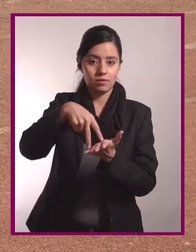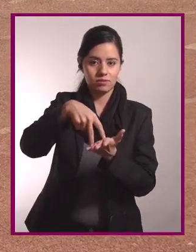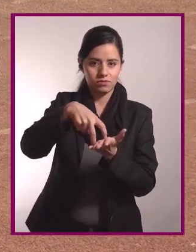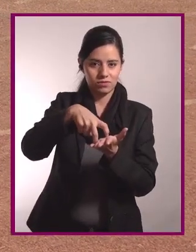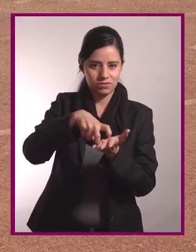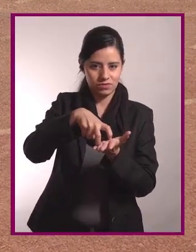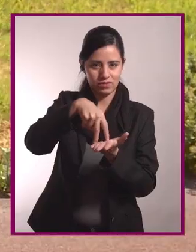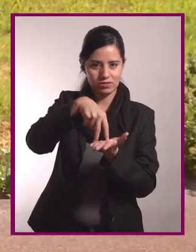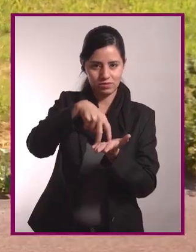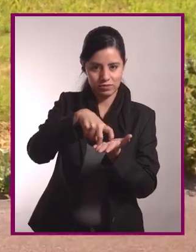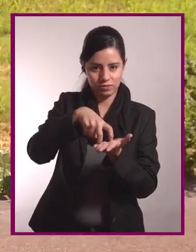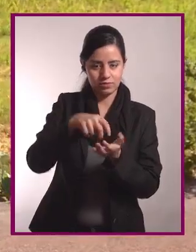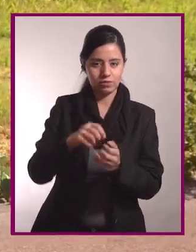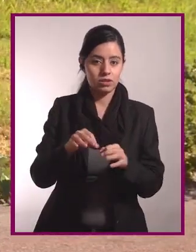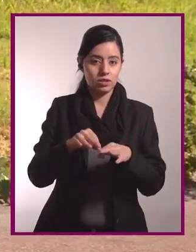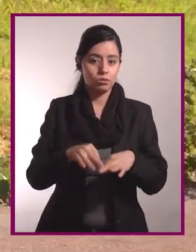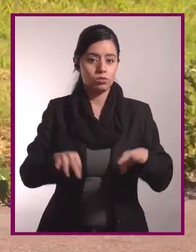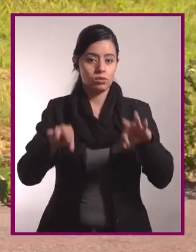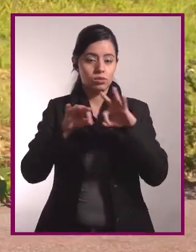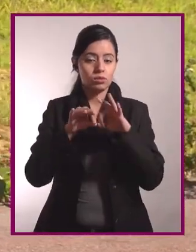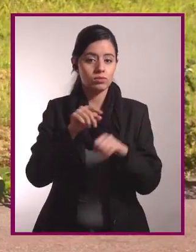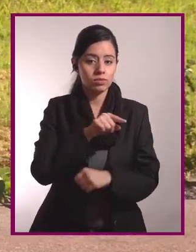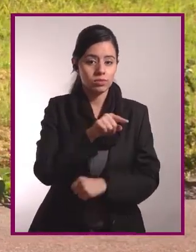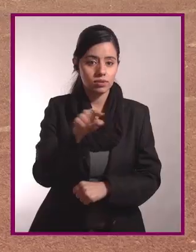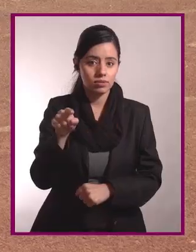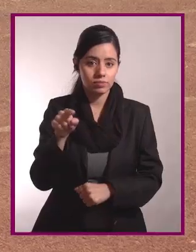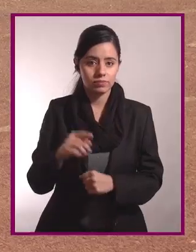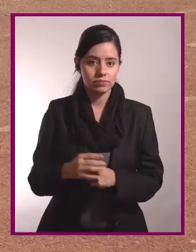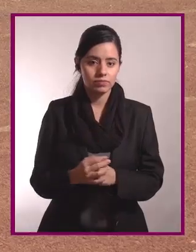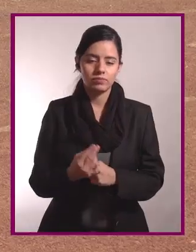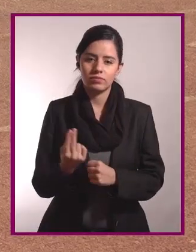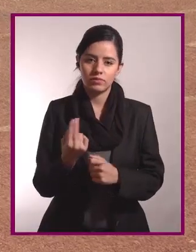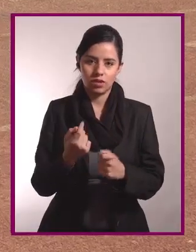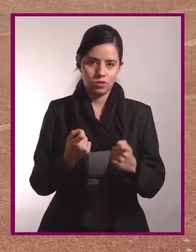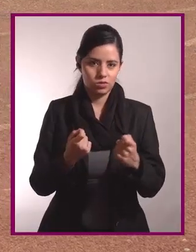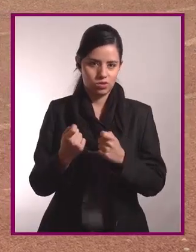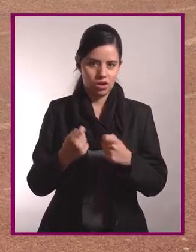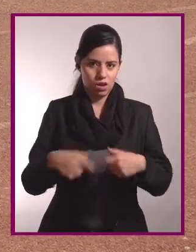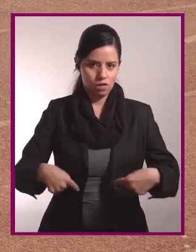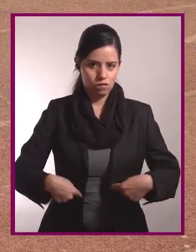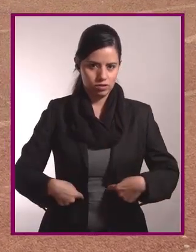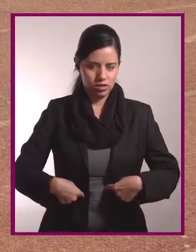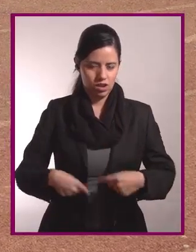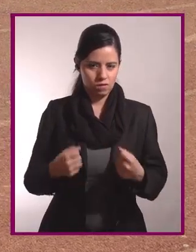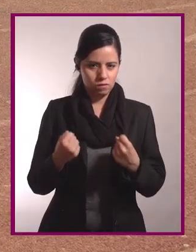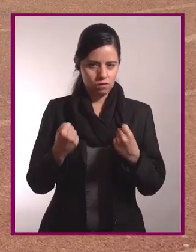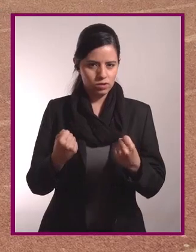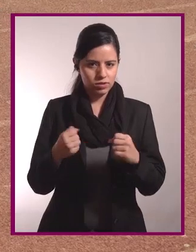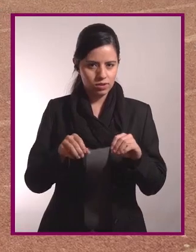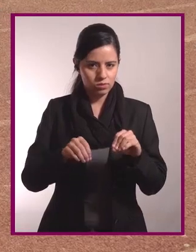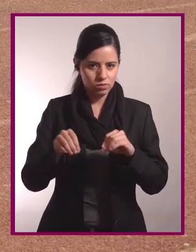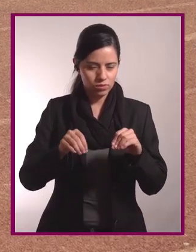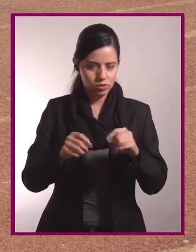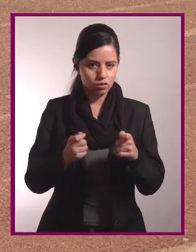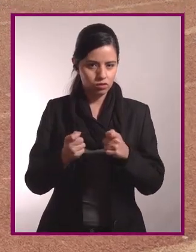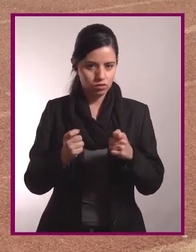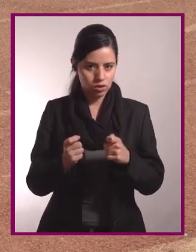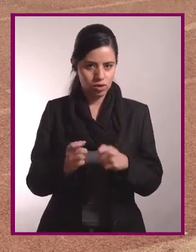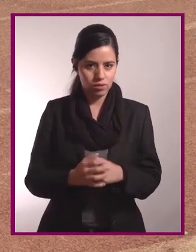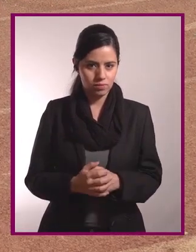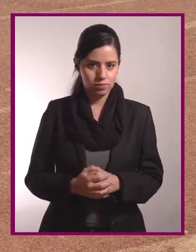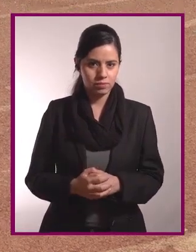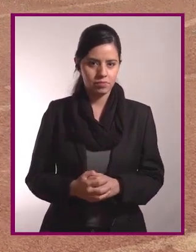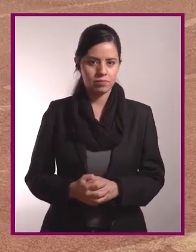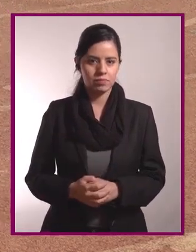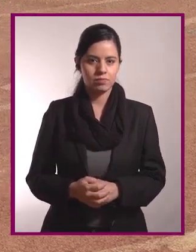comenzamos con flexión de pierna. Es importante que ustedes controlen la